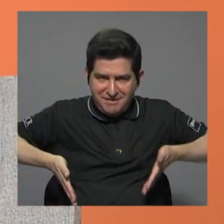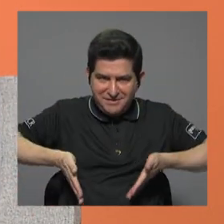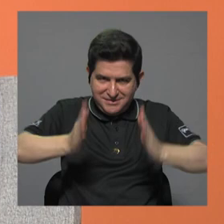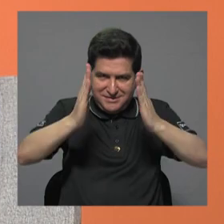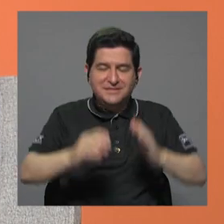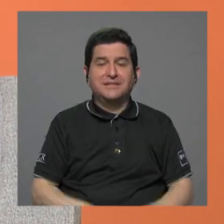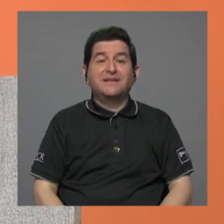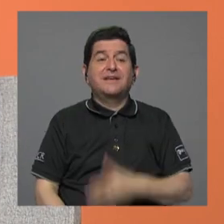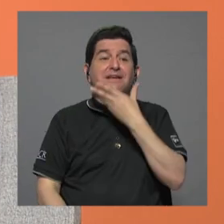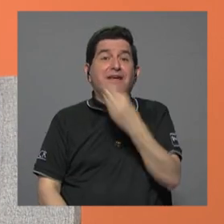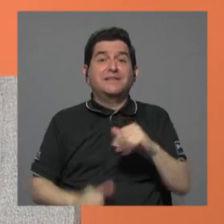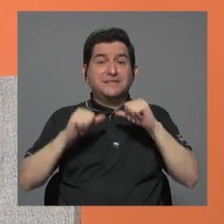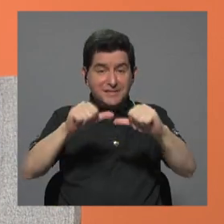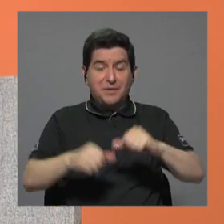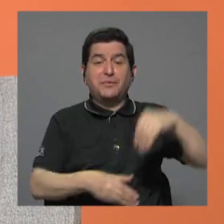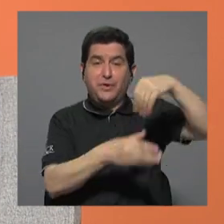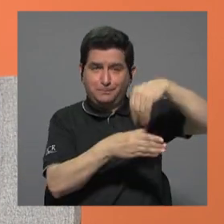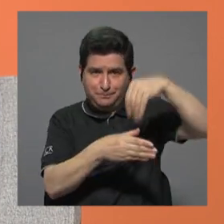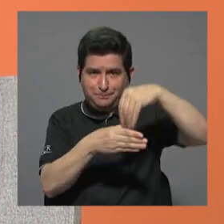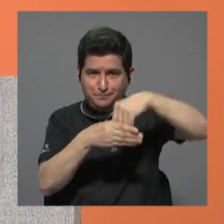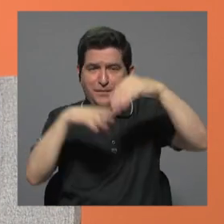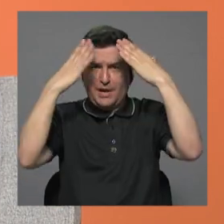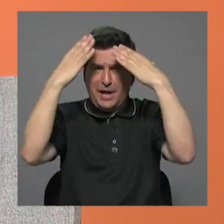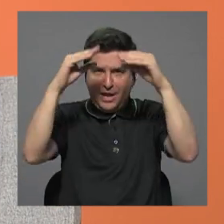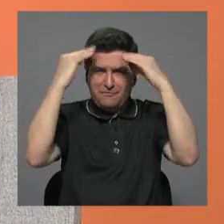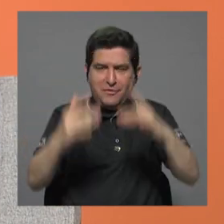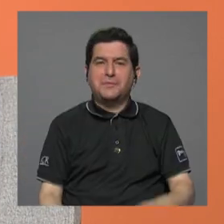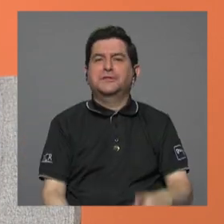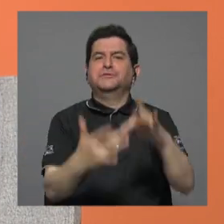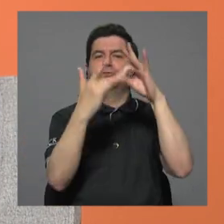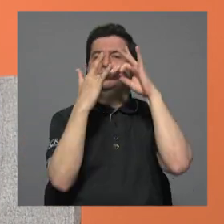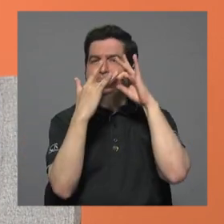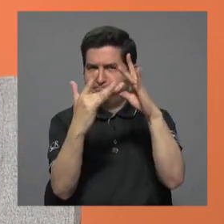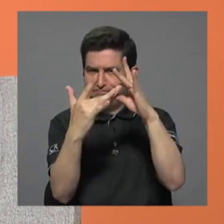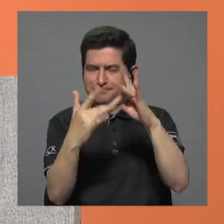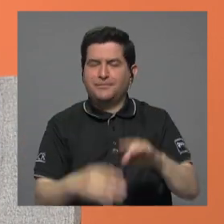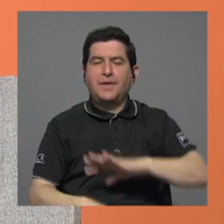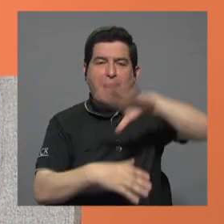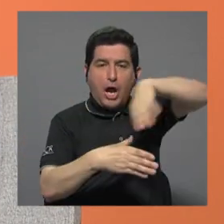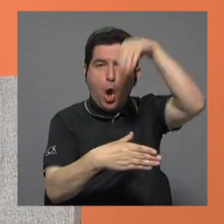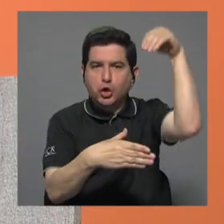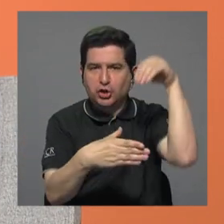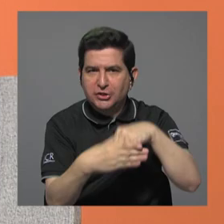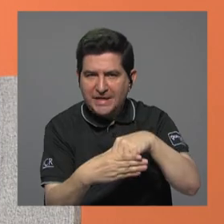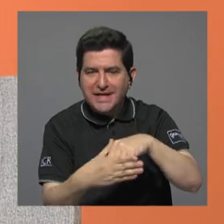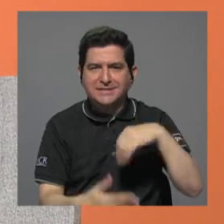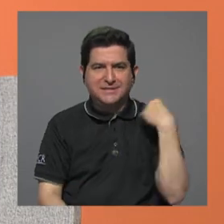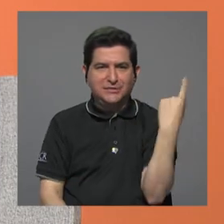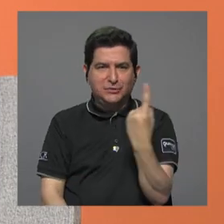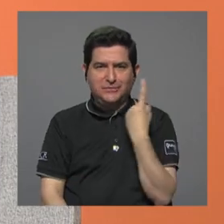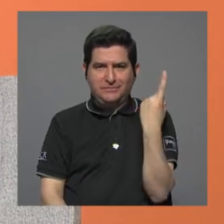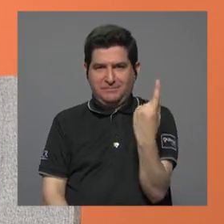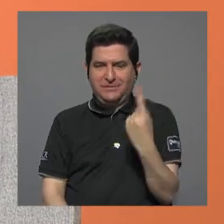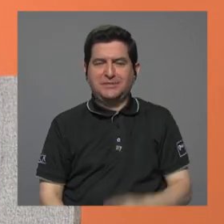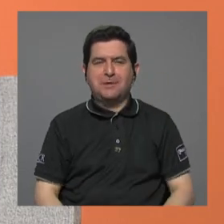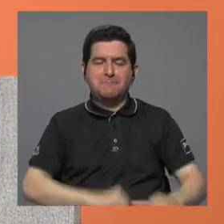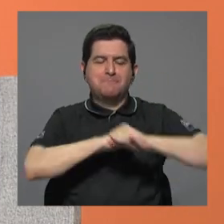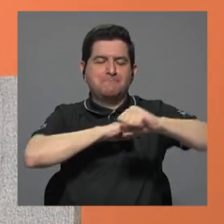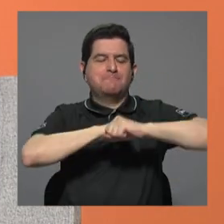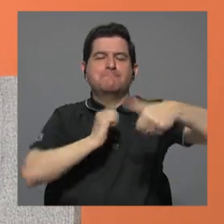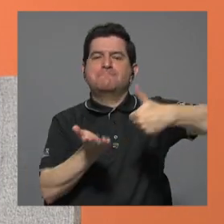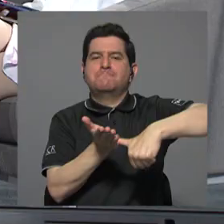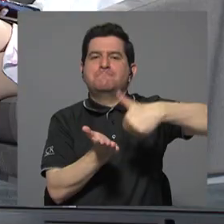todavía en diciembre seguimos aportando información sobre todo en el contexto, como decimos siempre, de la campaña